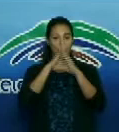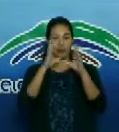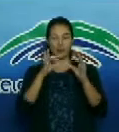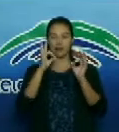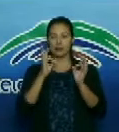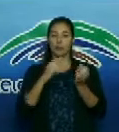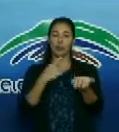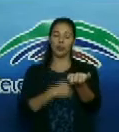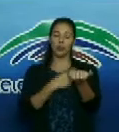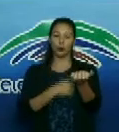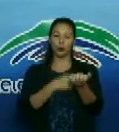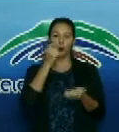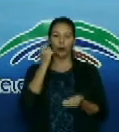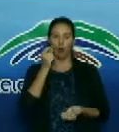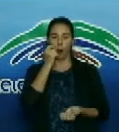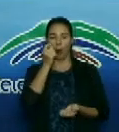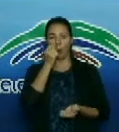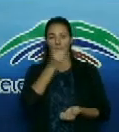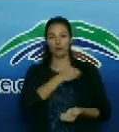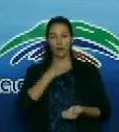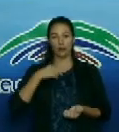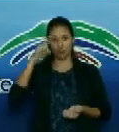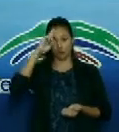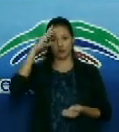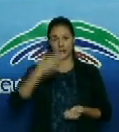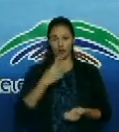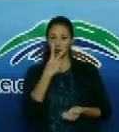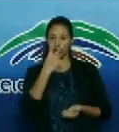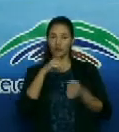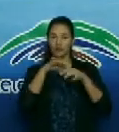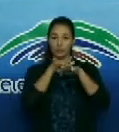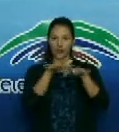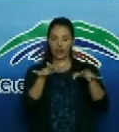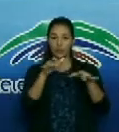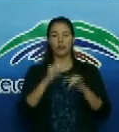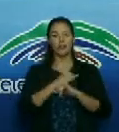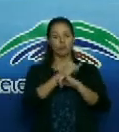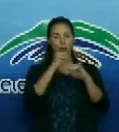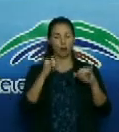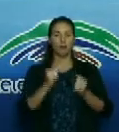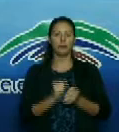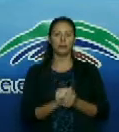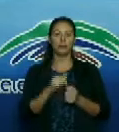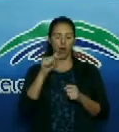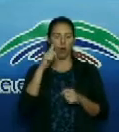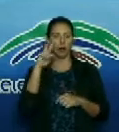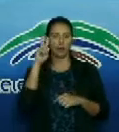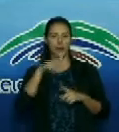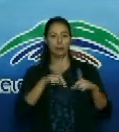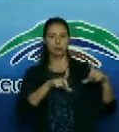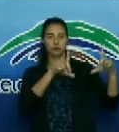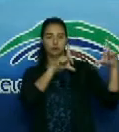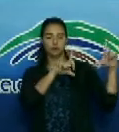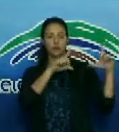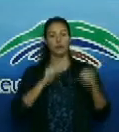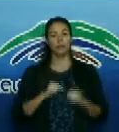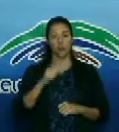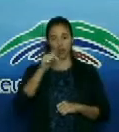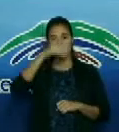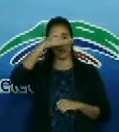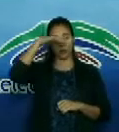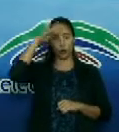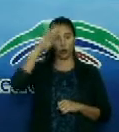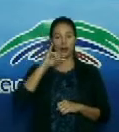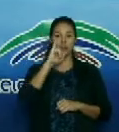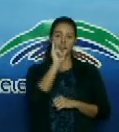cubana por el doctor Durán. Tenemos una gráfica con respecto a esta actualización. Cuba reportó hoy seis nuevos